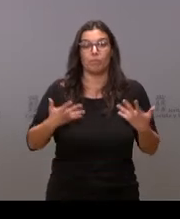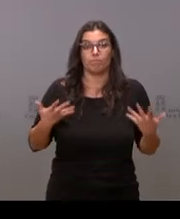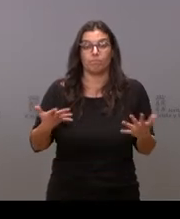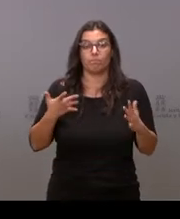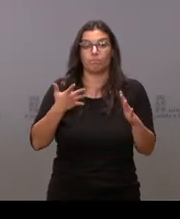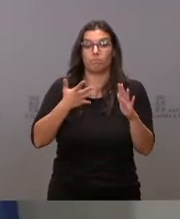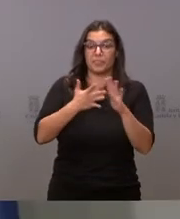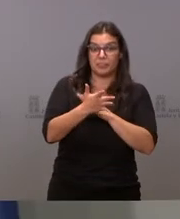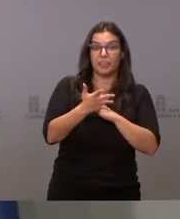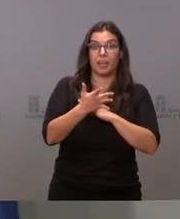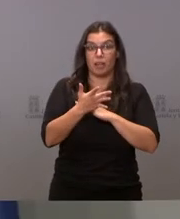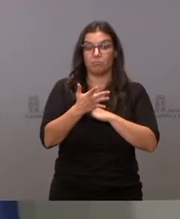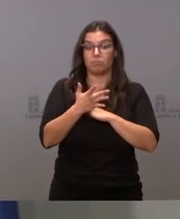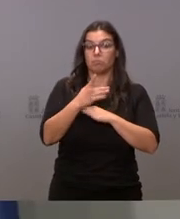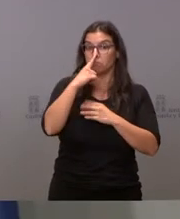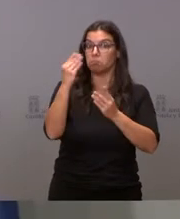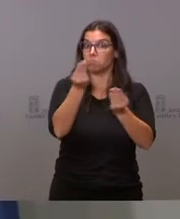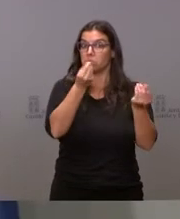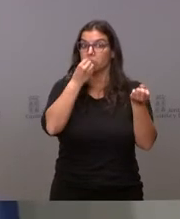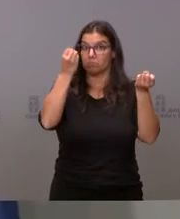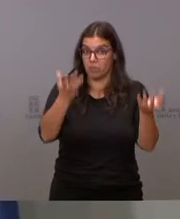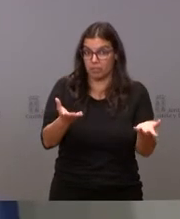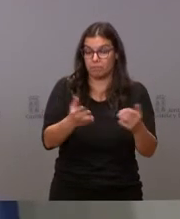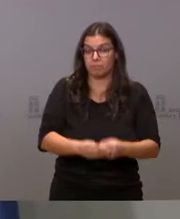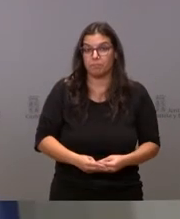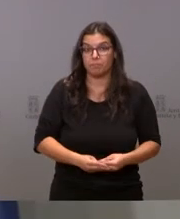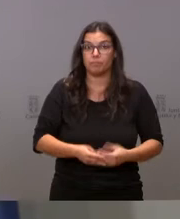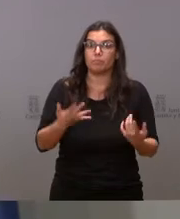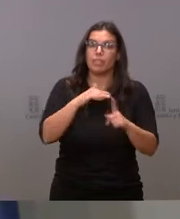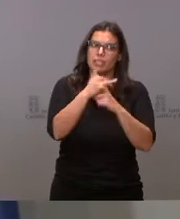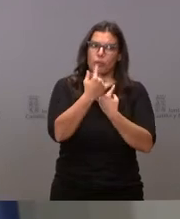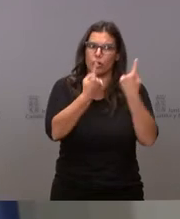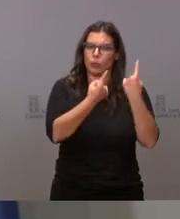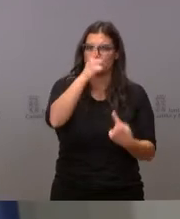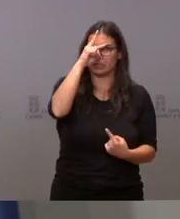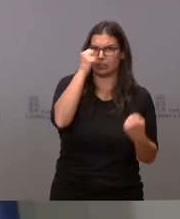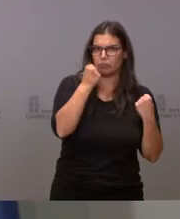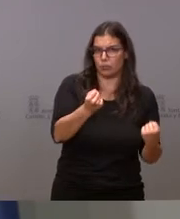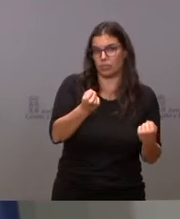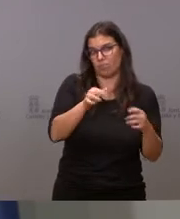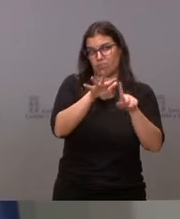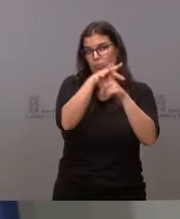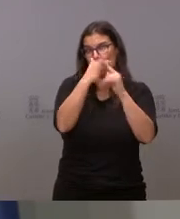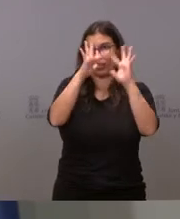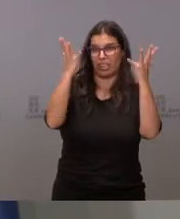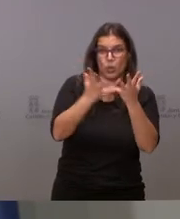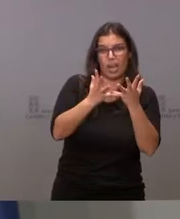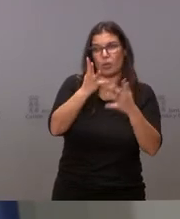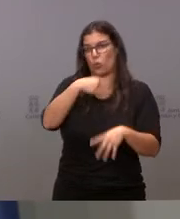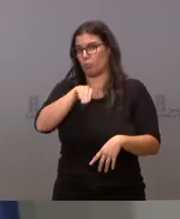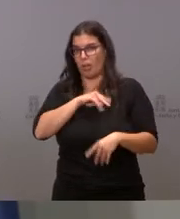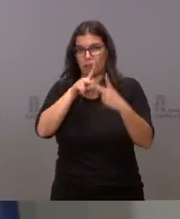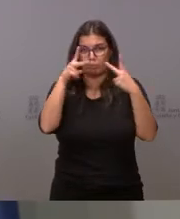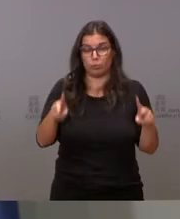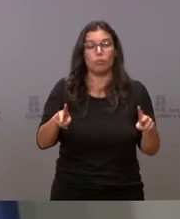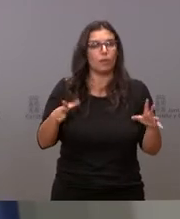buenas expectativas, hay situaciones muy preocupantes, tanto a nivel internacional como a nivel nacional, pero